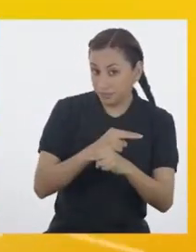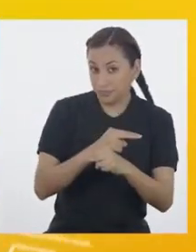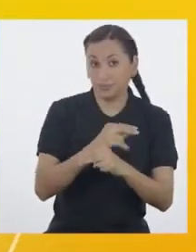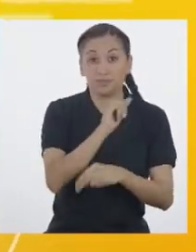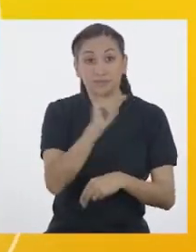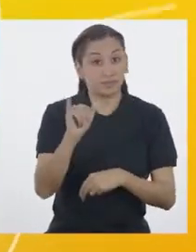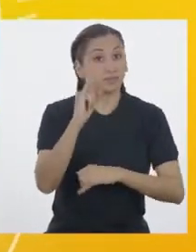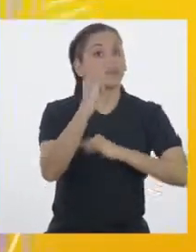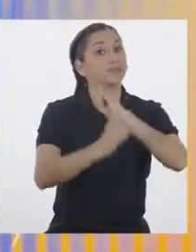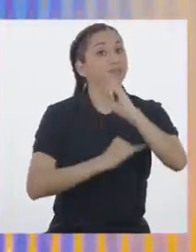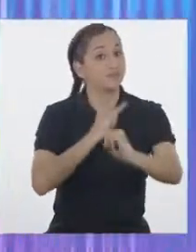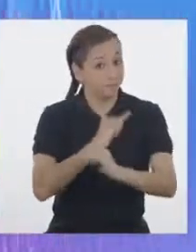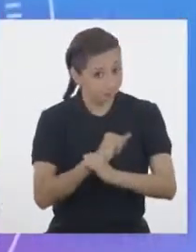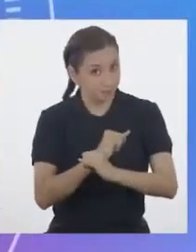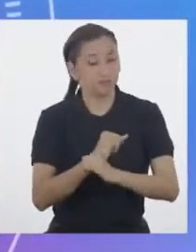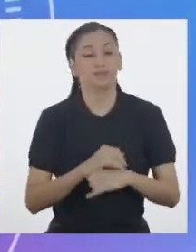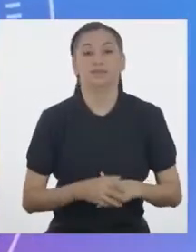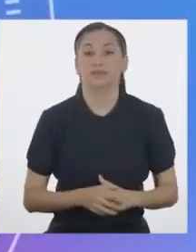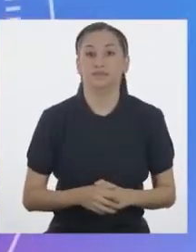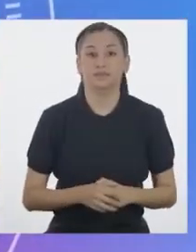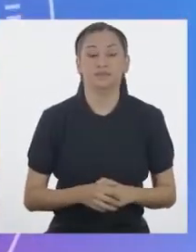e internacional